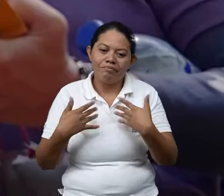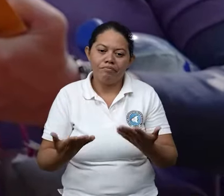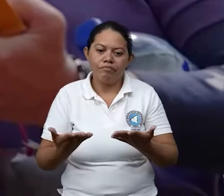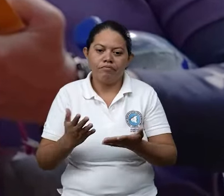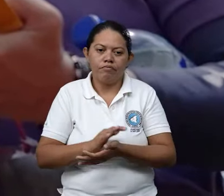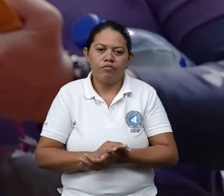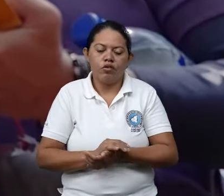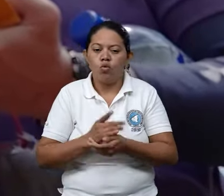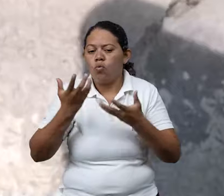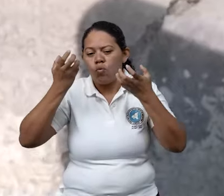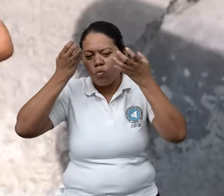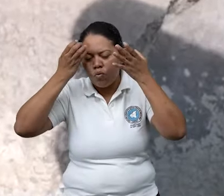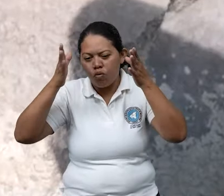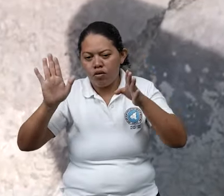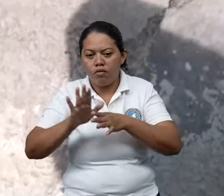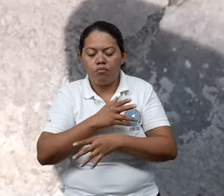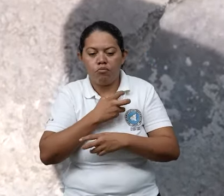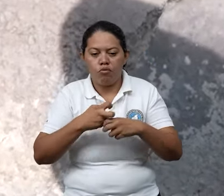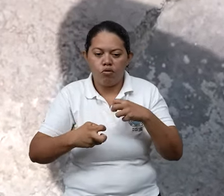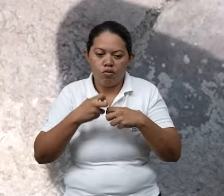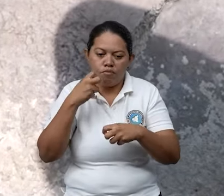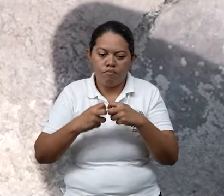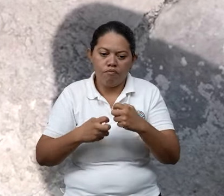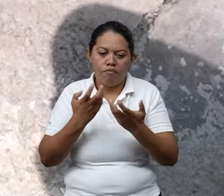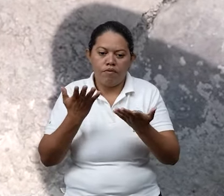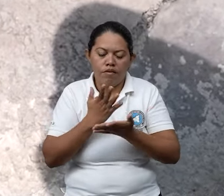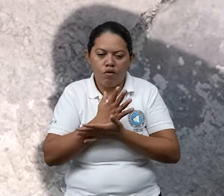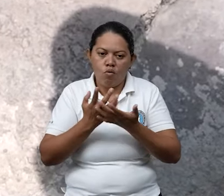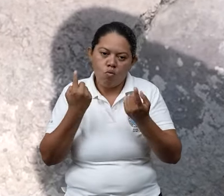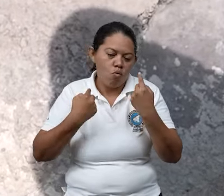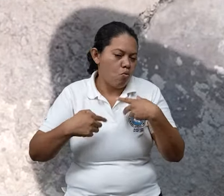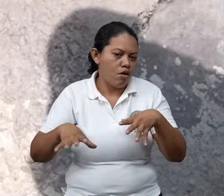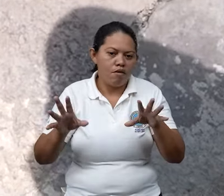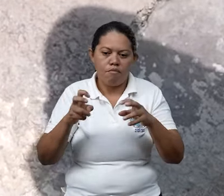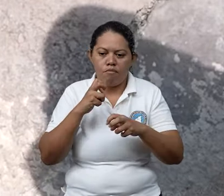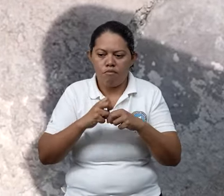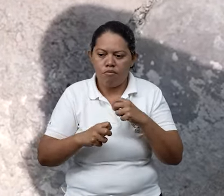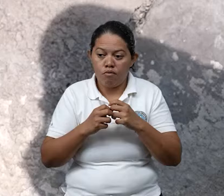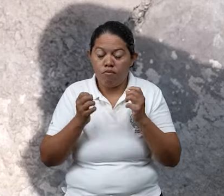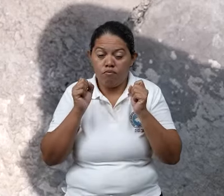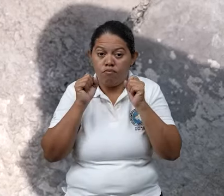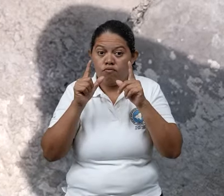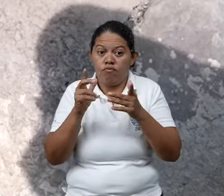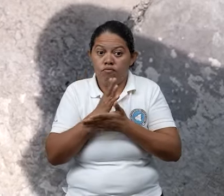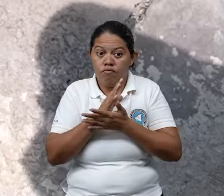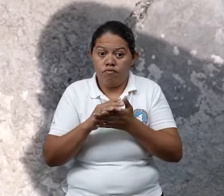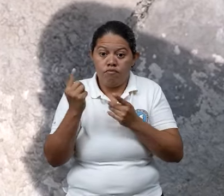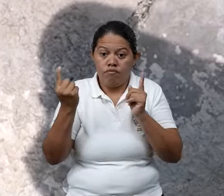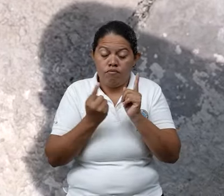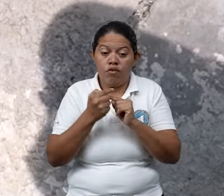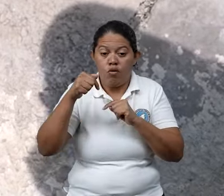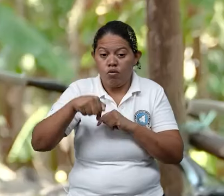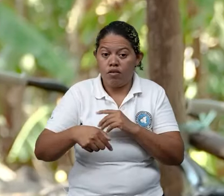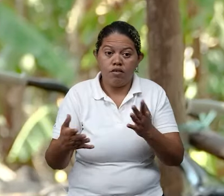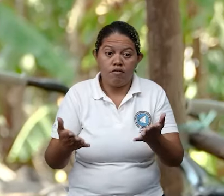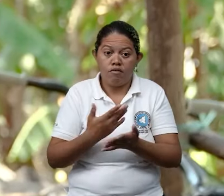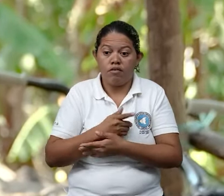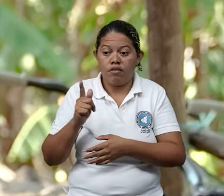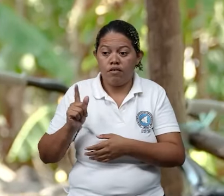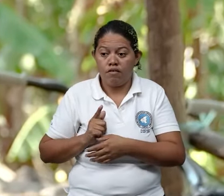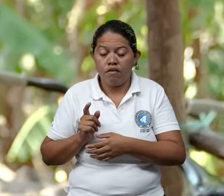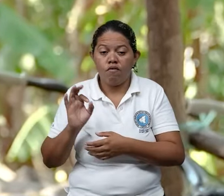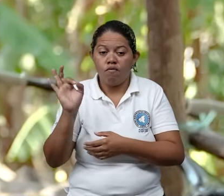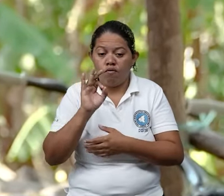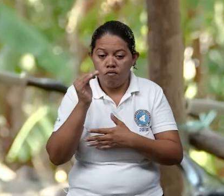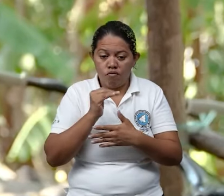cualquier catástrofe, para cualquier problema, ¿verdad? Que pueda de pronto venir, ¿verdad? Ahorita nosotros tenemos